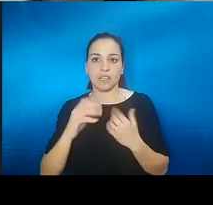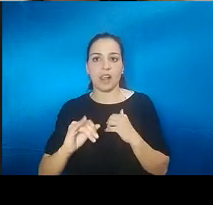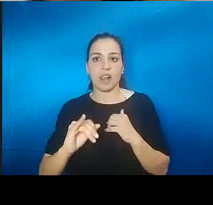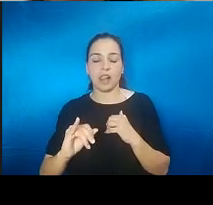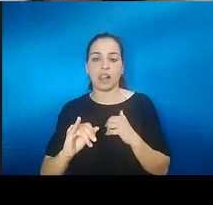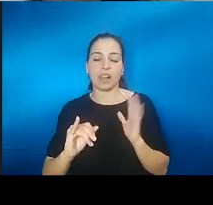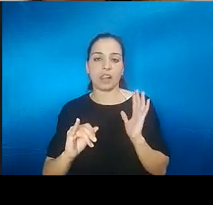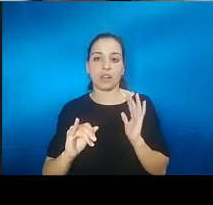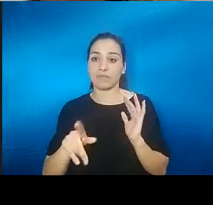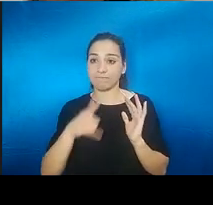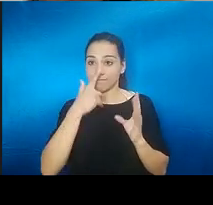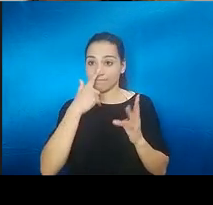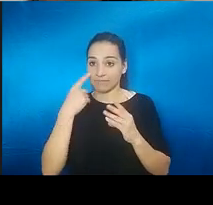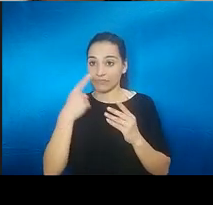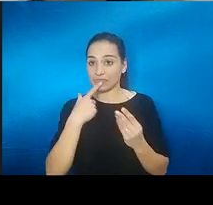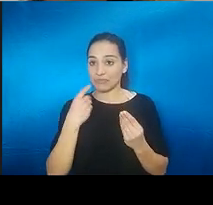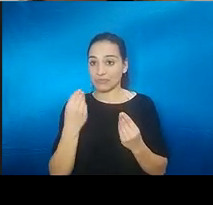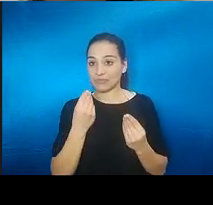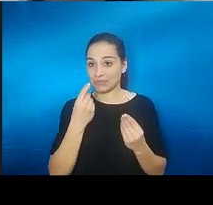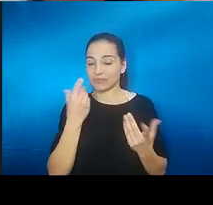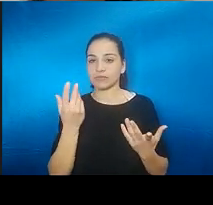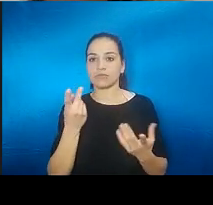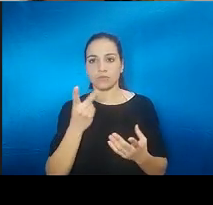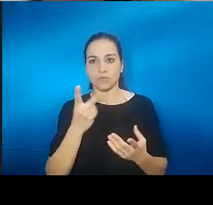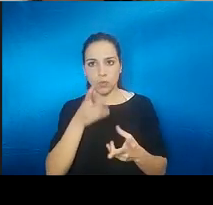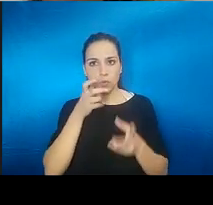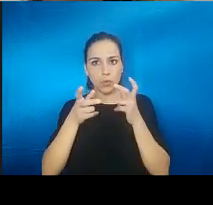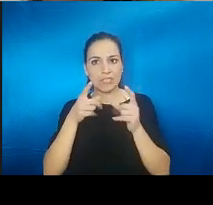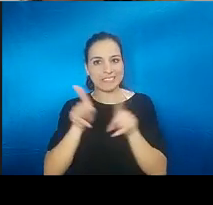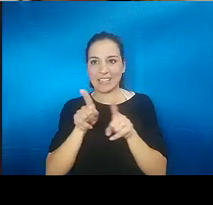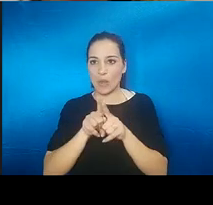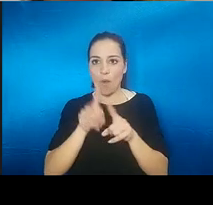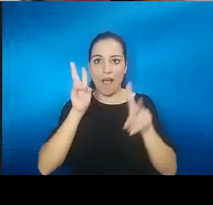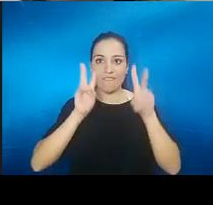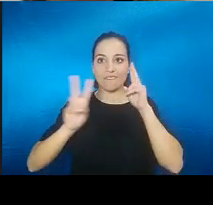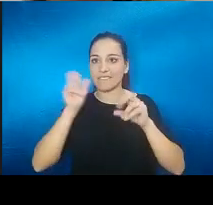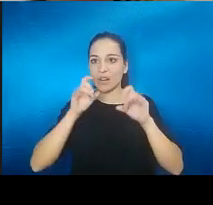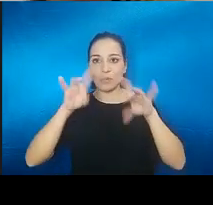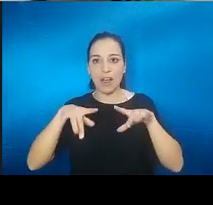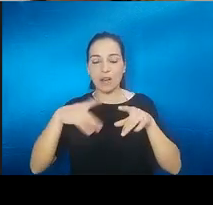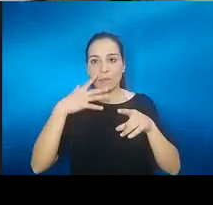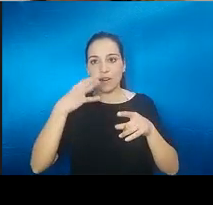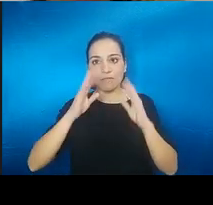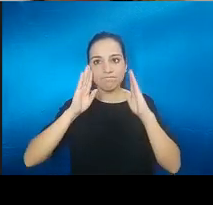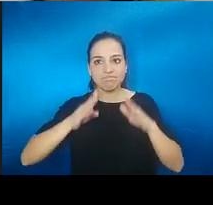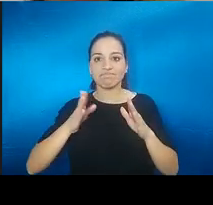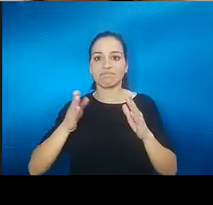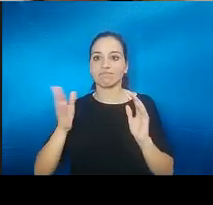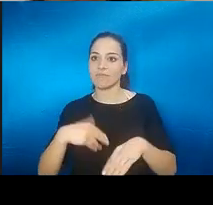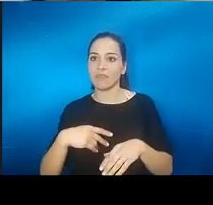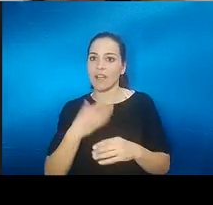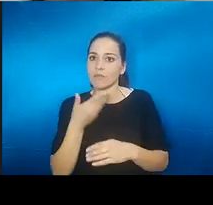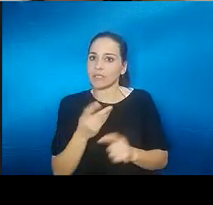son dos sentidos que tienen la misma importancia que los demás pero como que no se les hace tanto caso sí